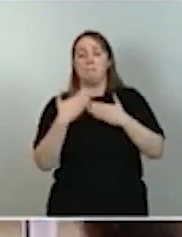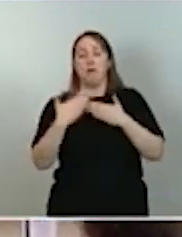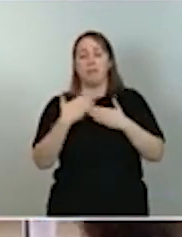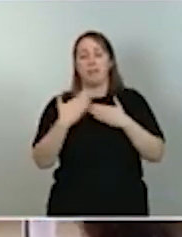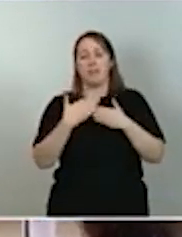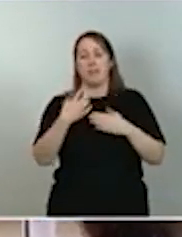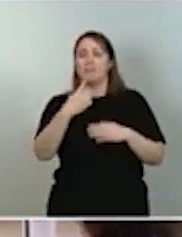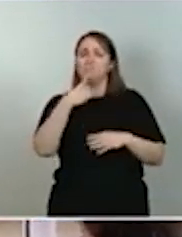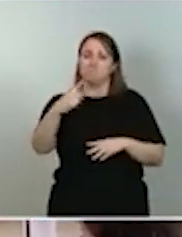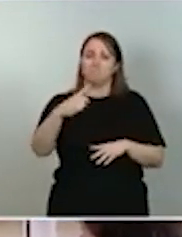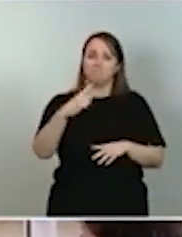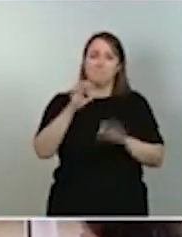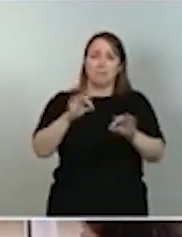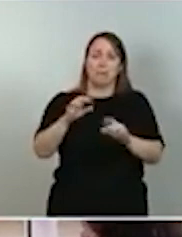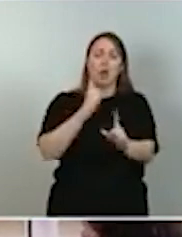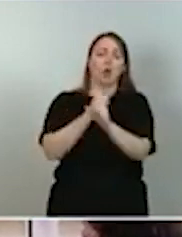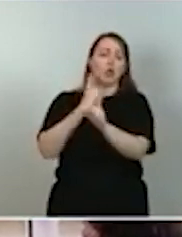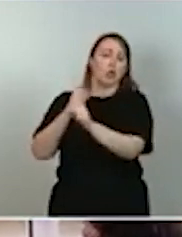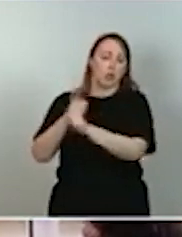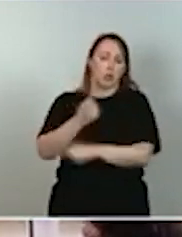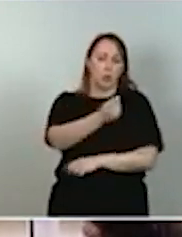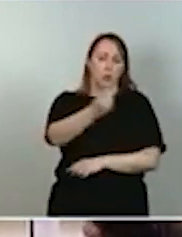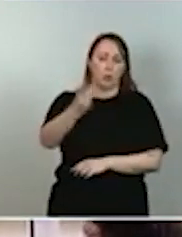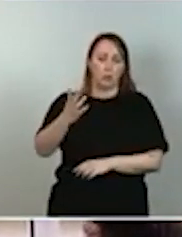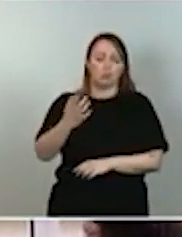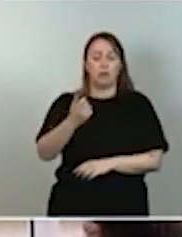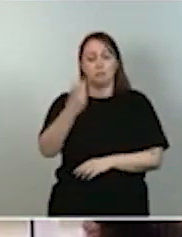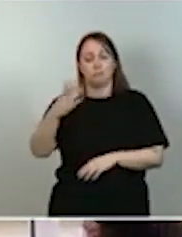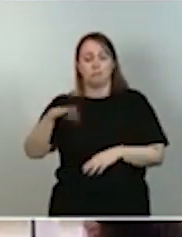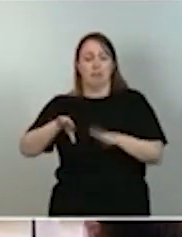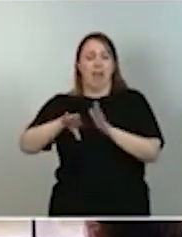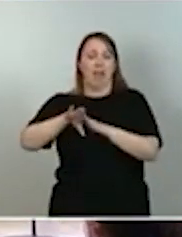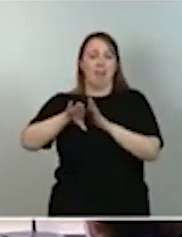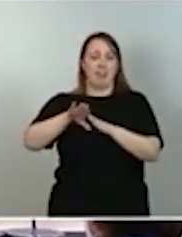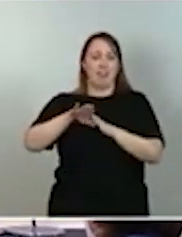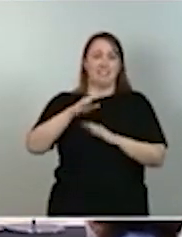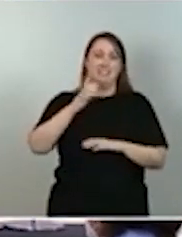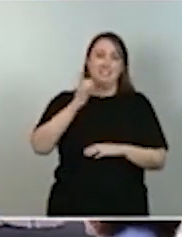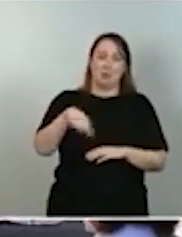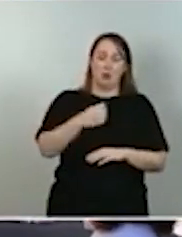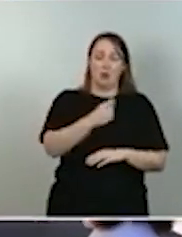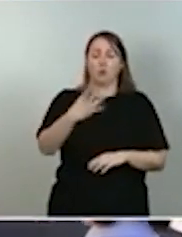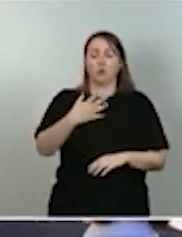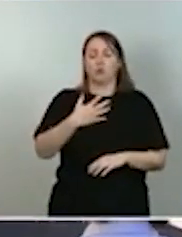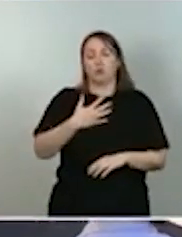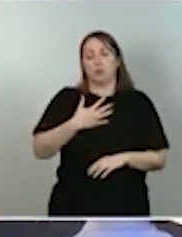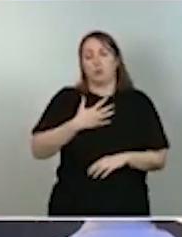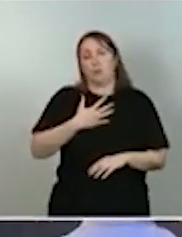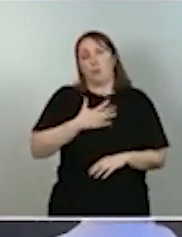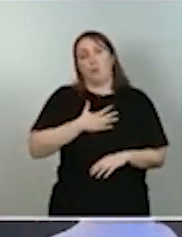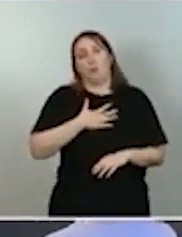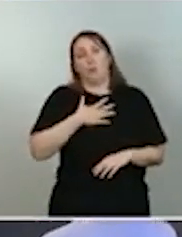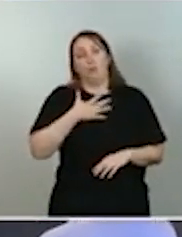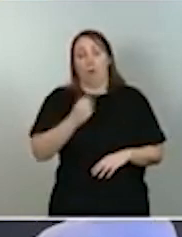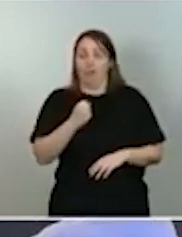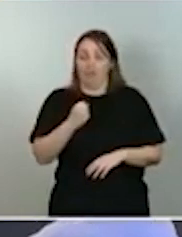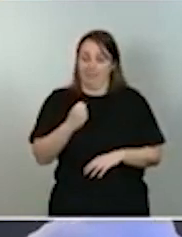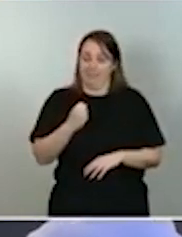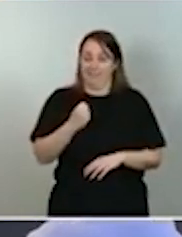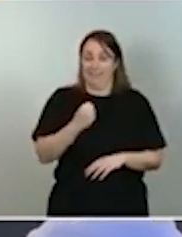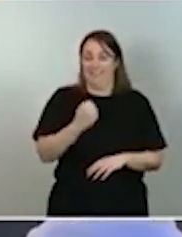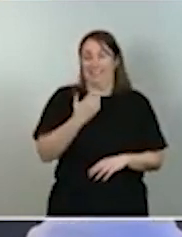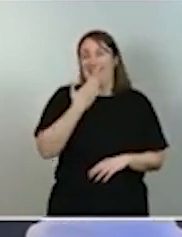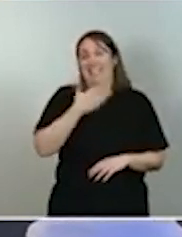a una parte muy importante de las derechas y algunos poderes profundos que nos quieren devolver al pasado. Quiero